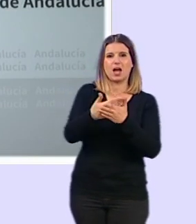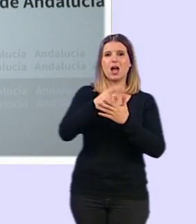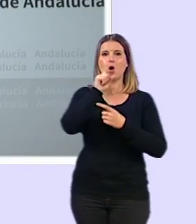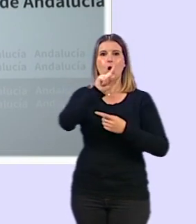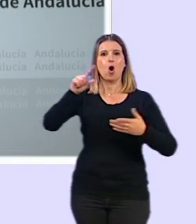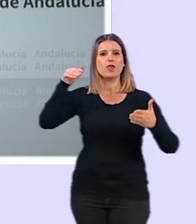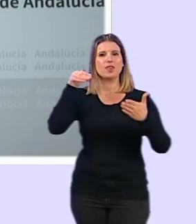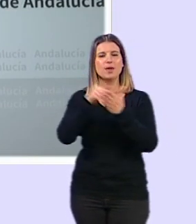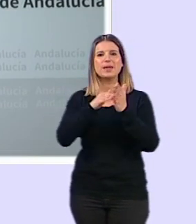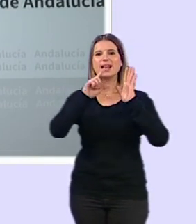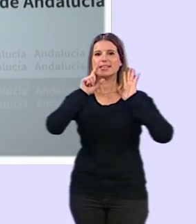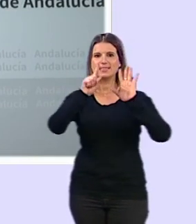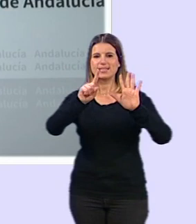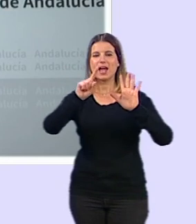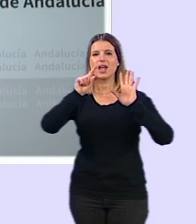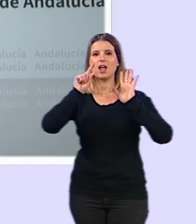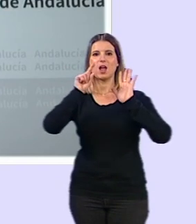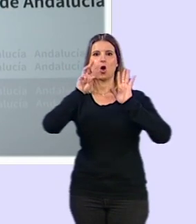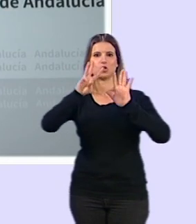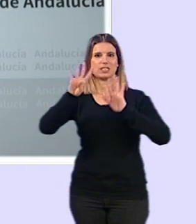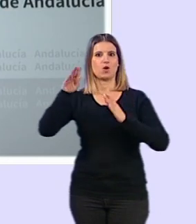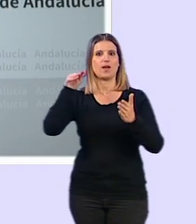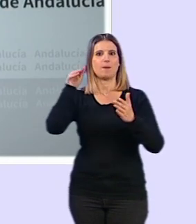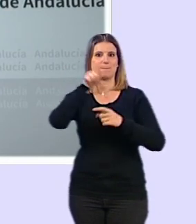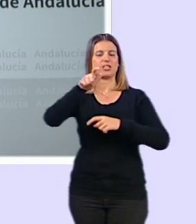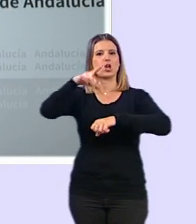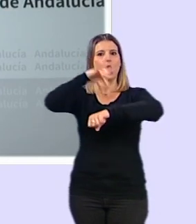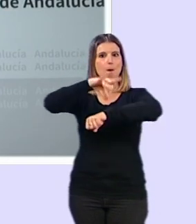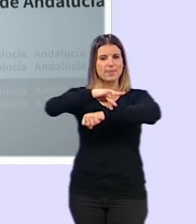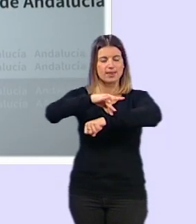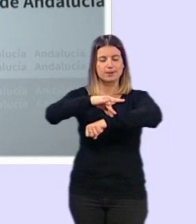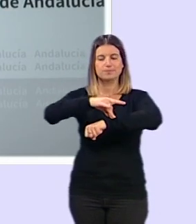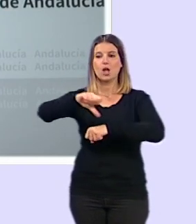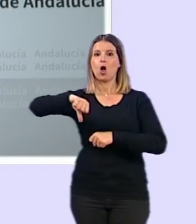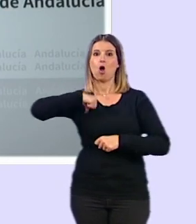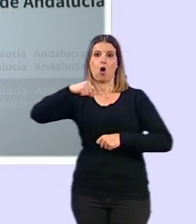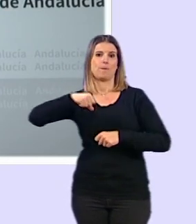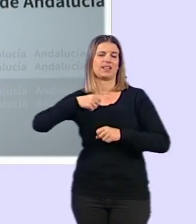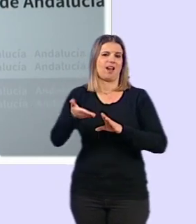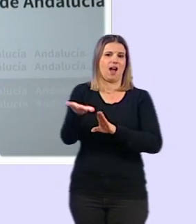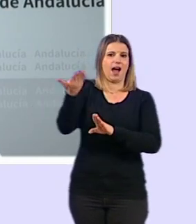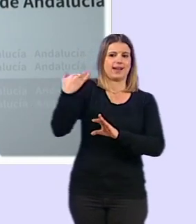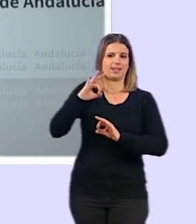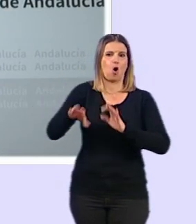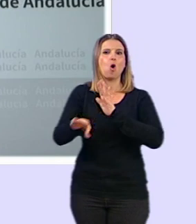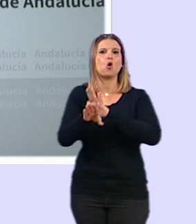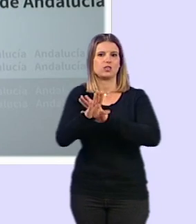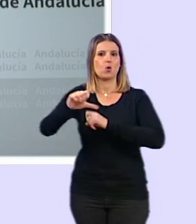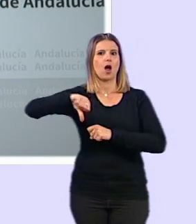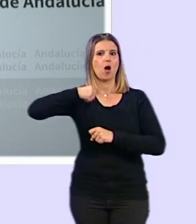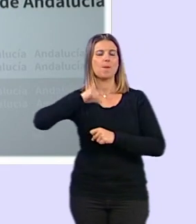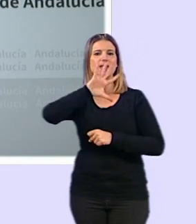11.689 pacientes. Hospitalizados han estado o están en este momento